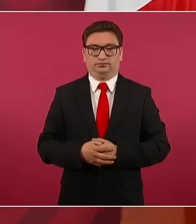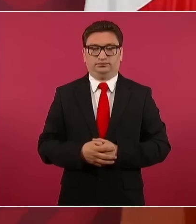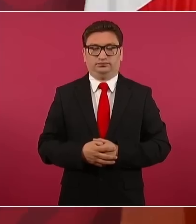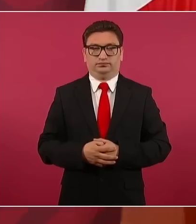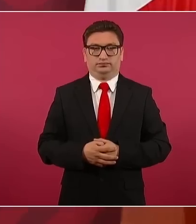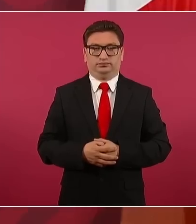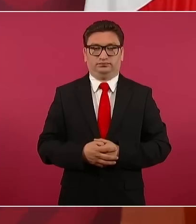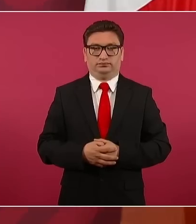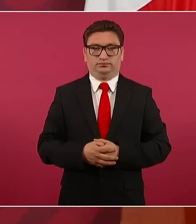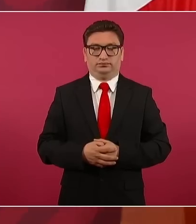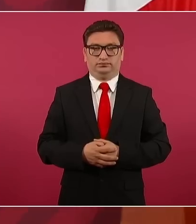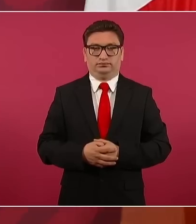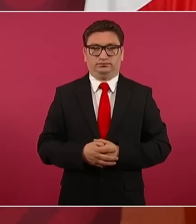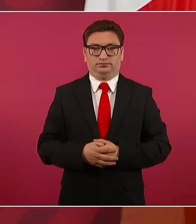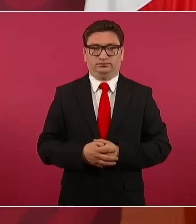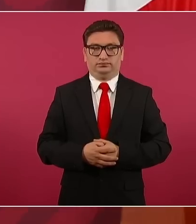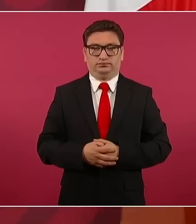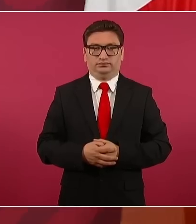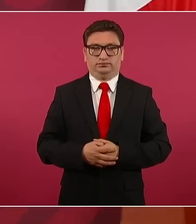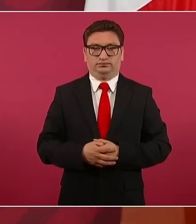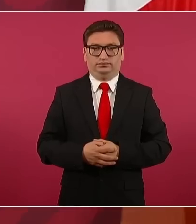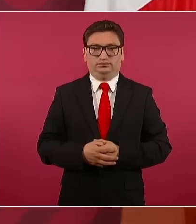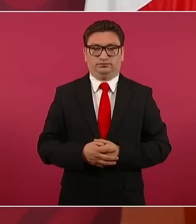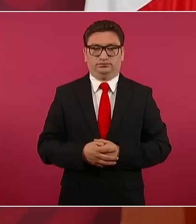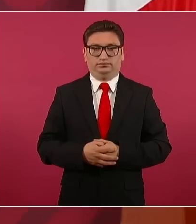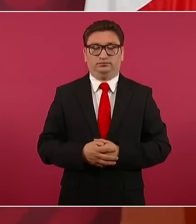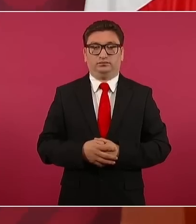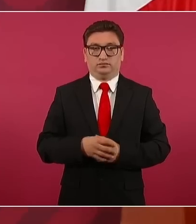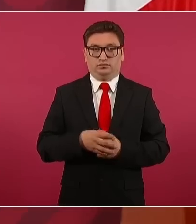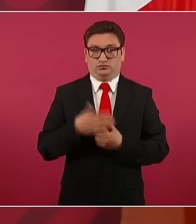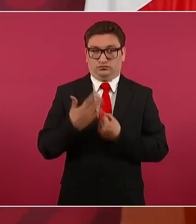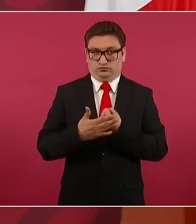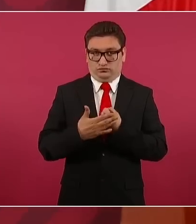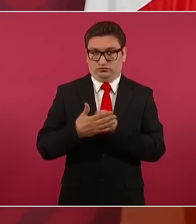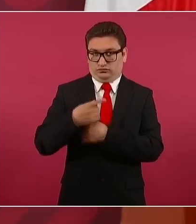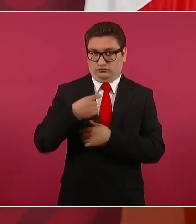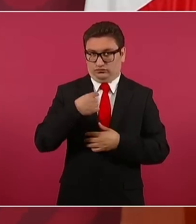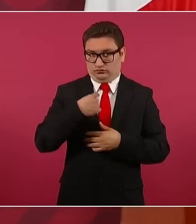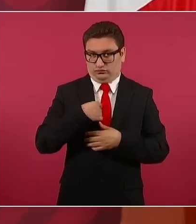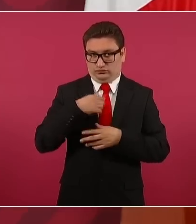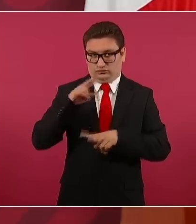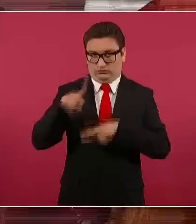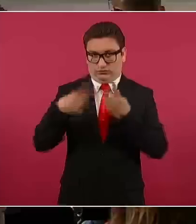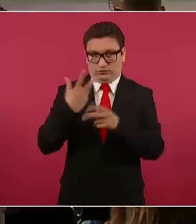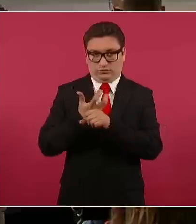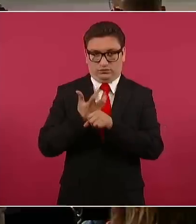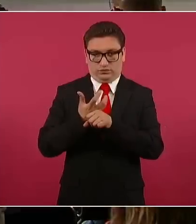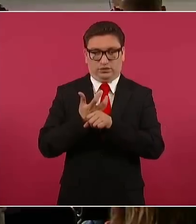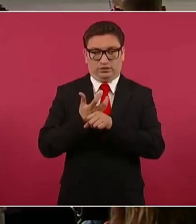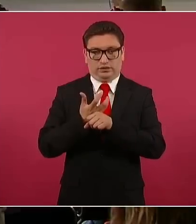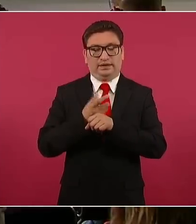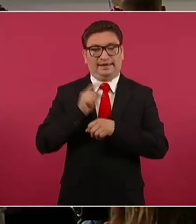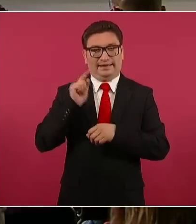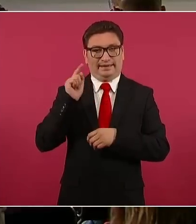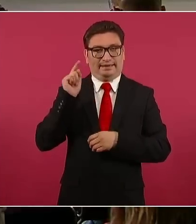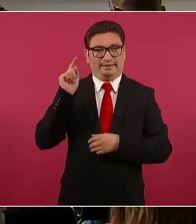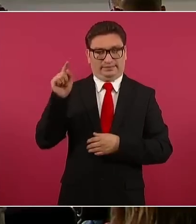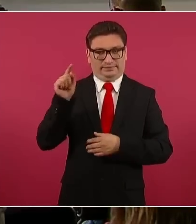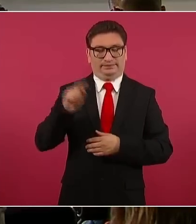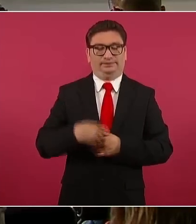Ahora que voy a Estados Unidos, que voy a tener una